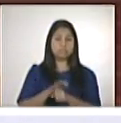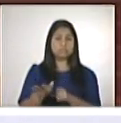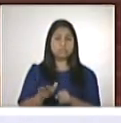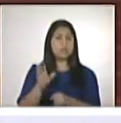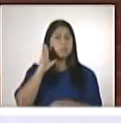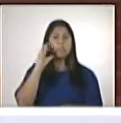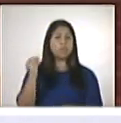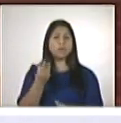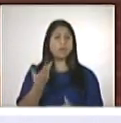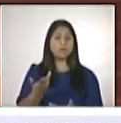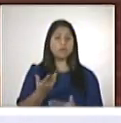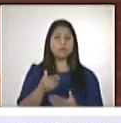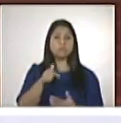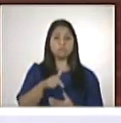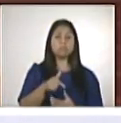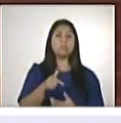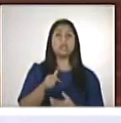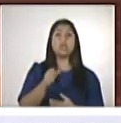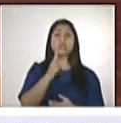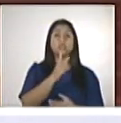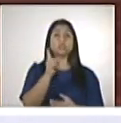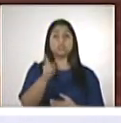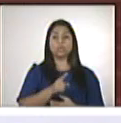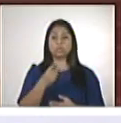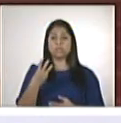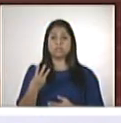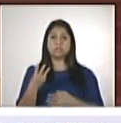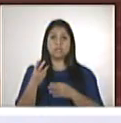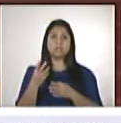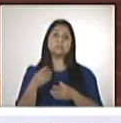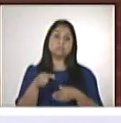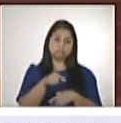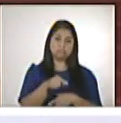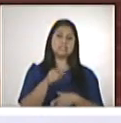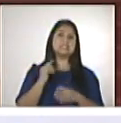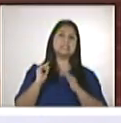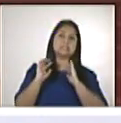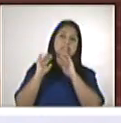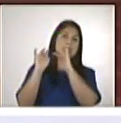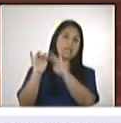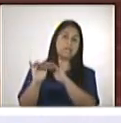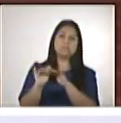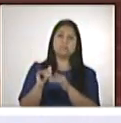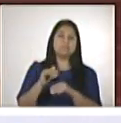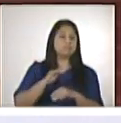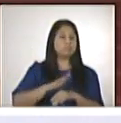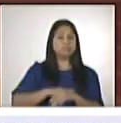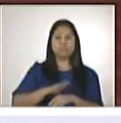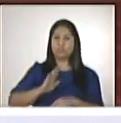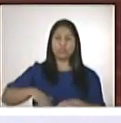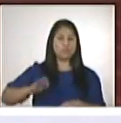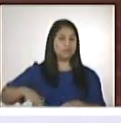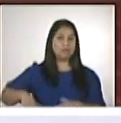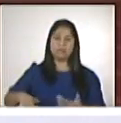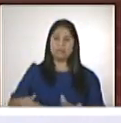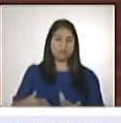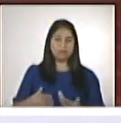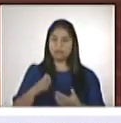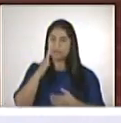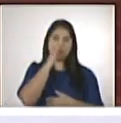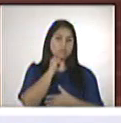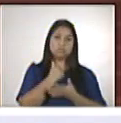razón. Cerca de dos terceras partes de esas personas llegaron ya en un estado que era imposible